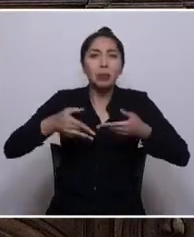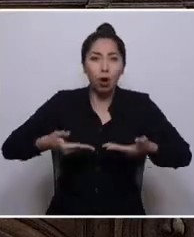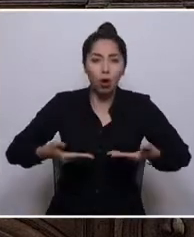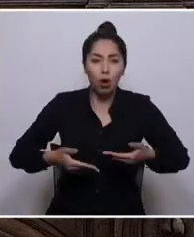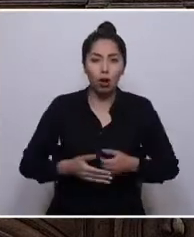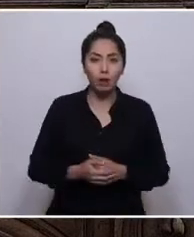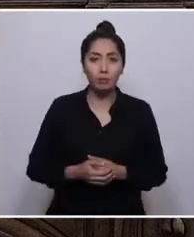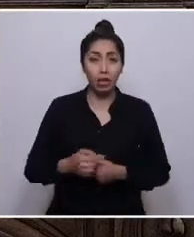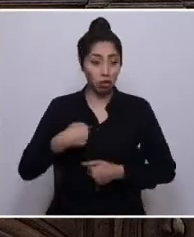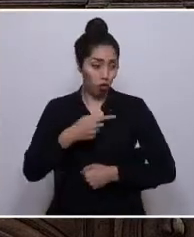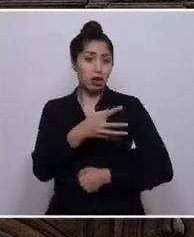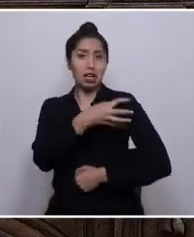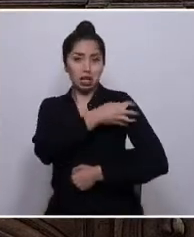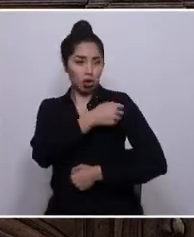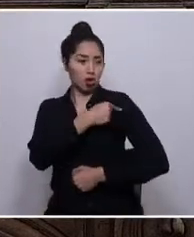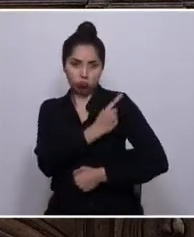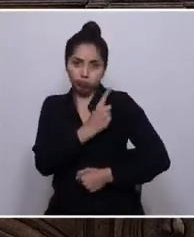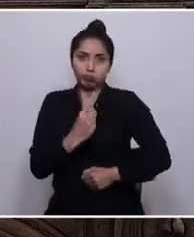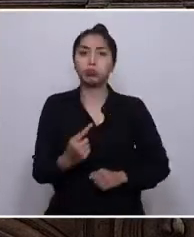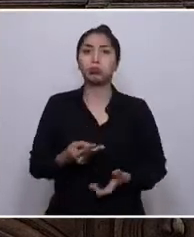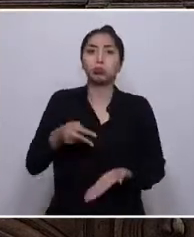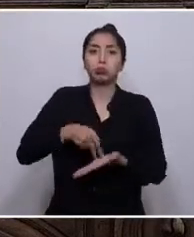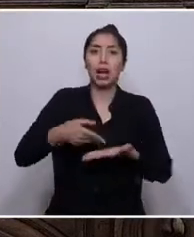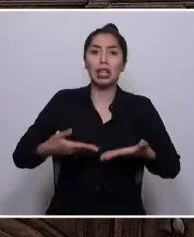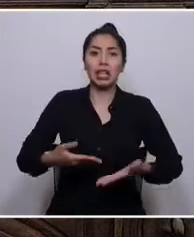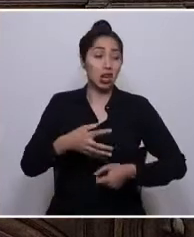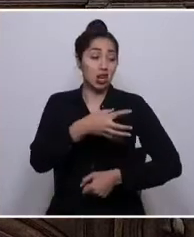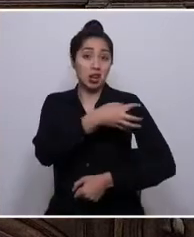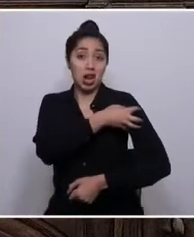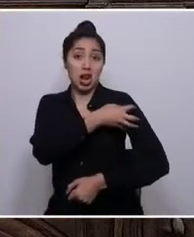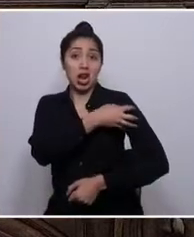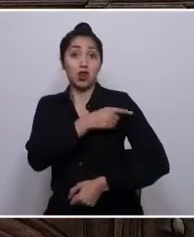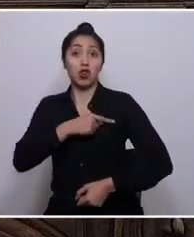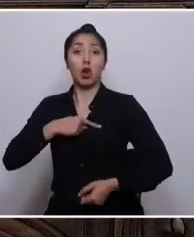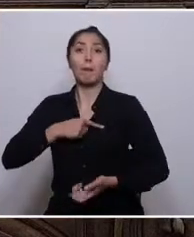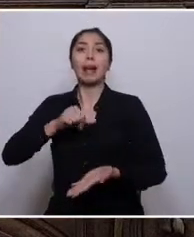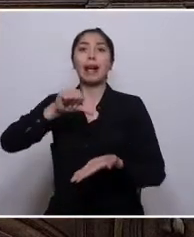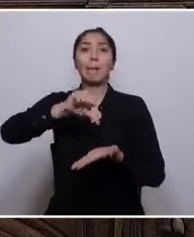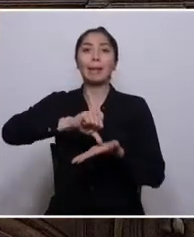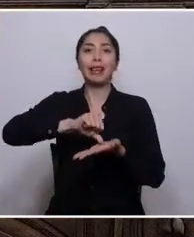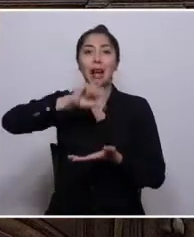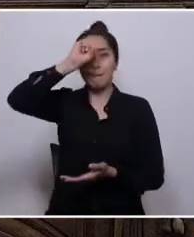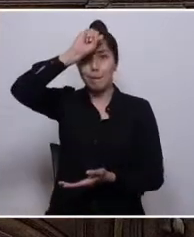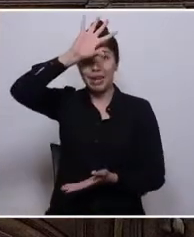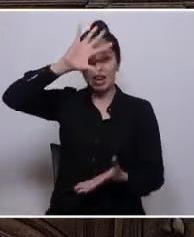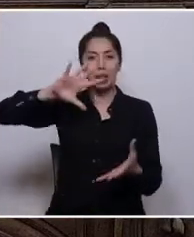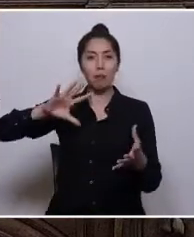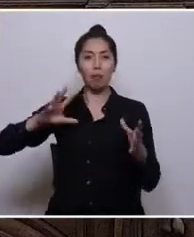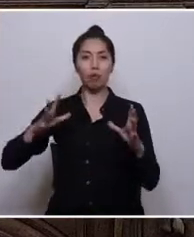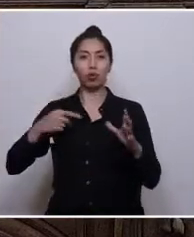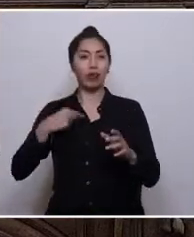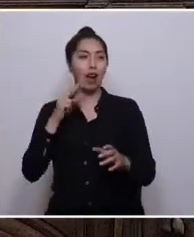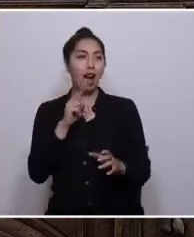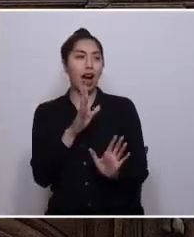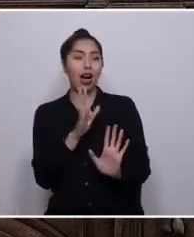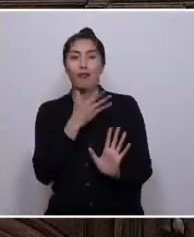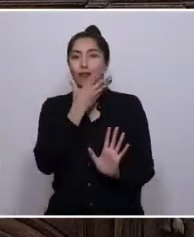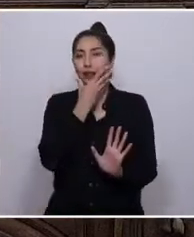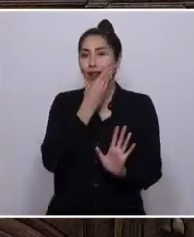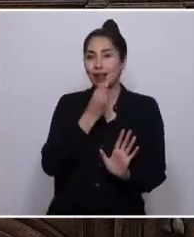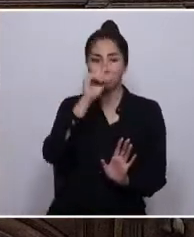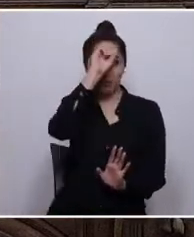de esta región que han llamado capital minera del mundo, romantizando e idealizando lo que